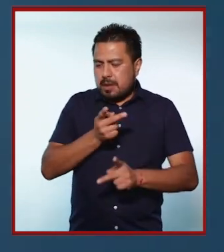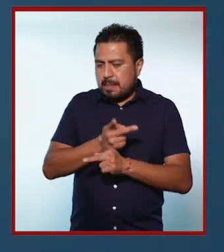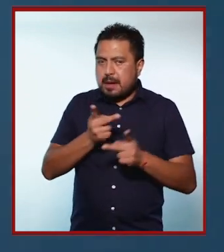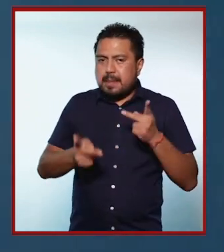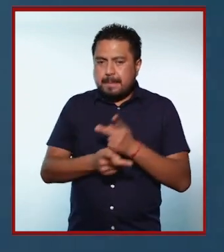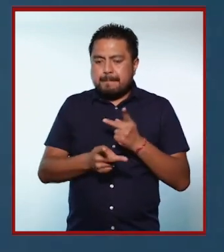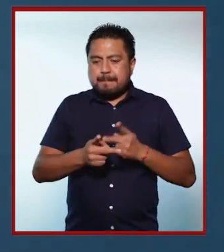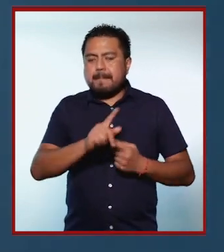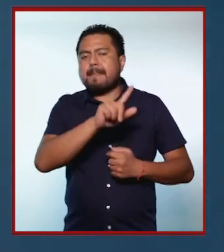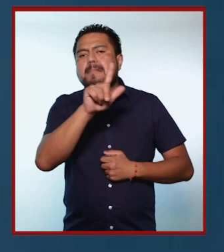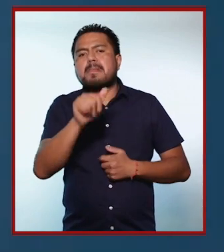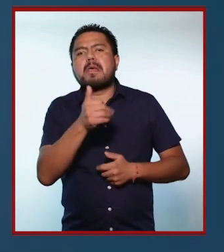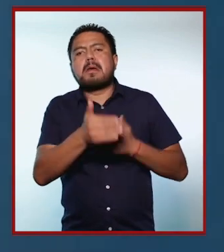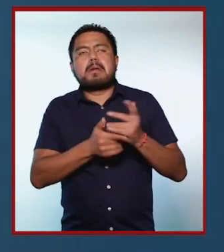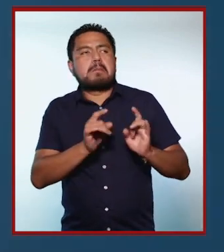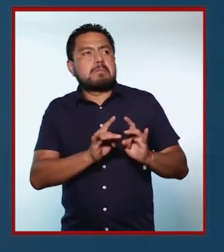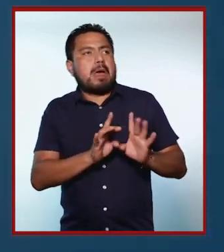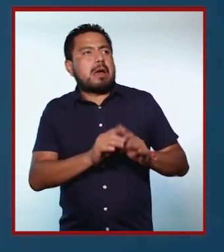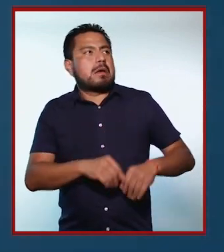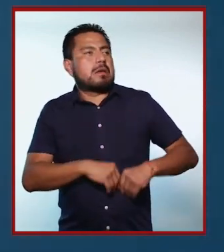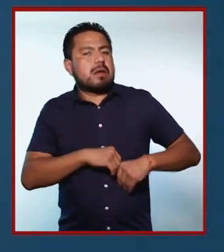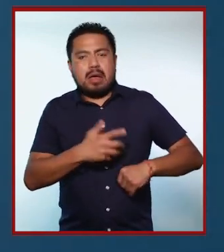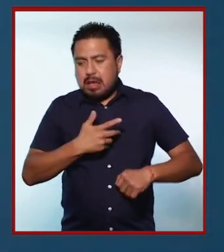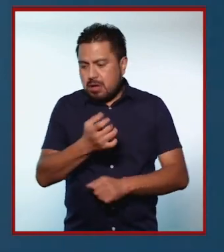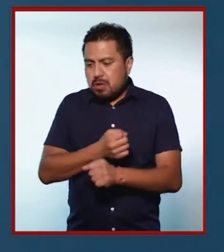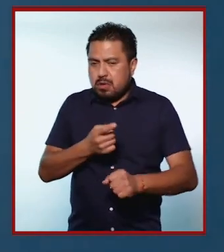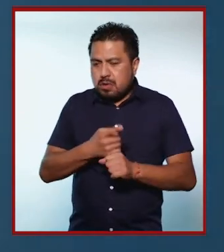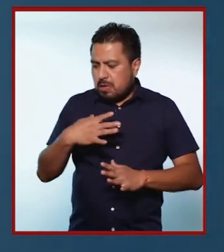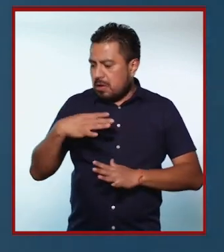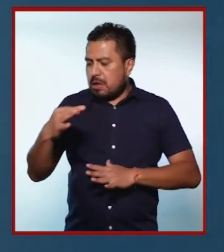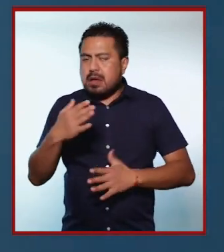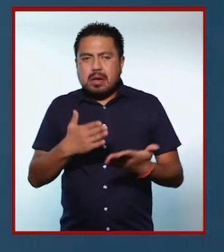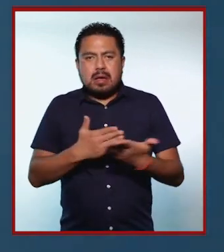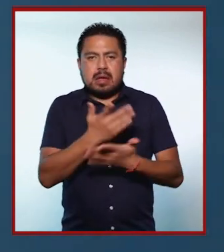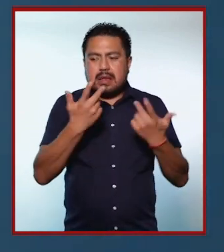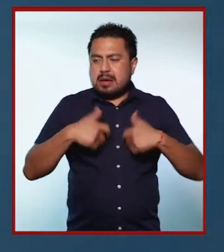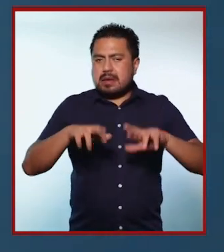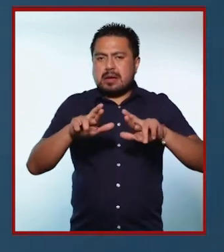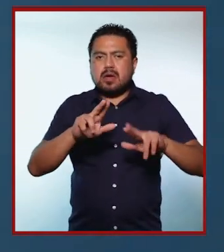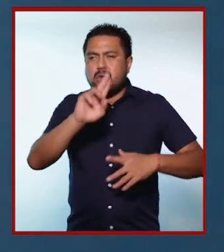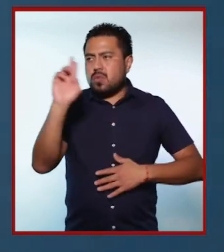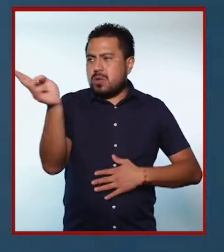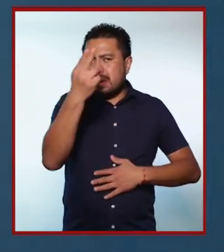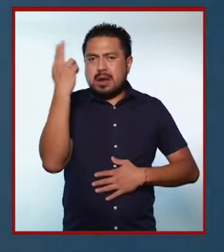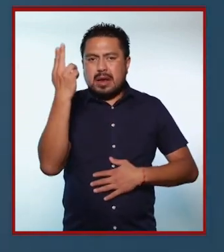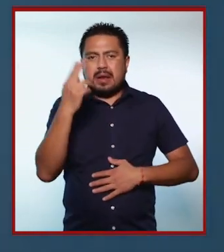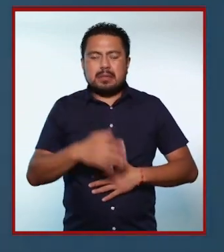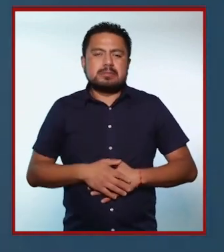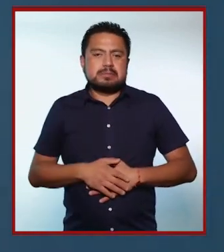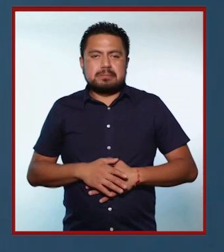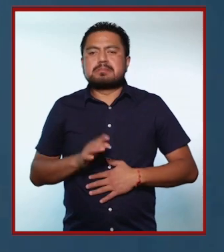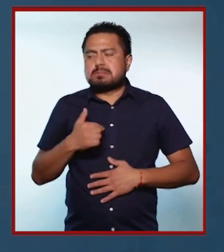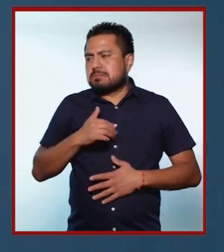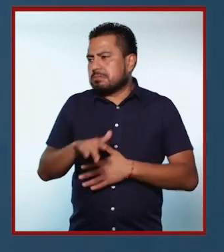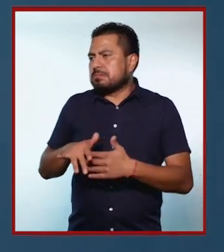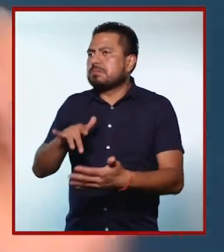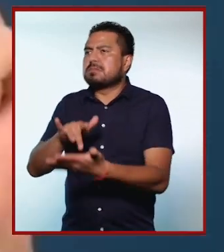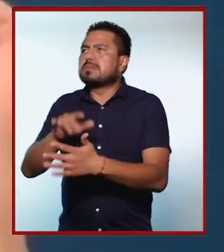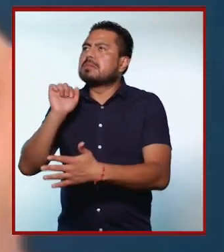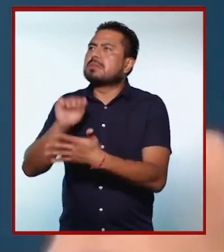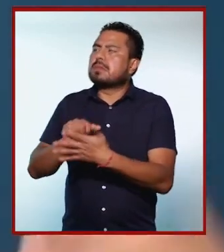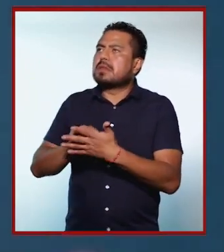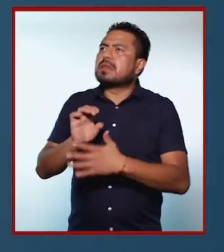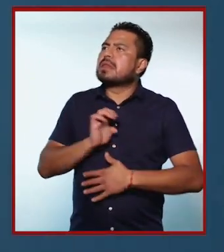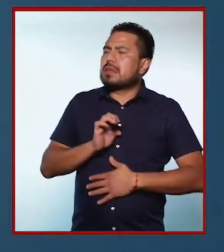en bachillerato. Y por circunstancias de la vida, tuve la oportunidad de asistir al representativo de la UNAM. Literal fui,